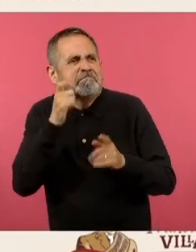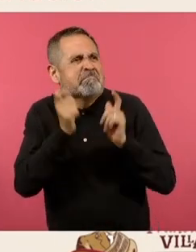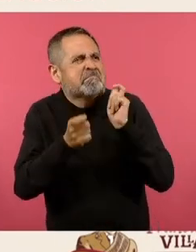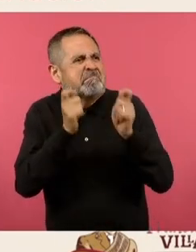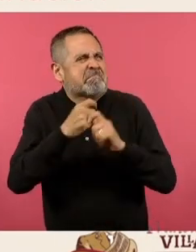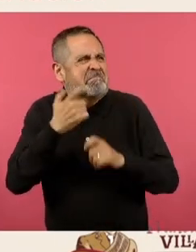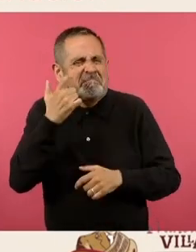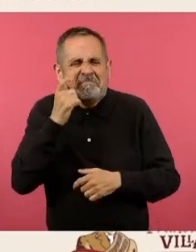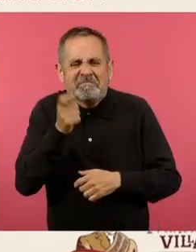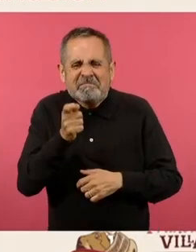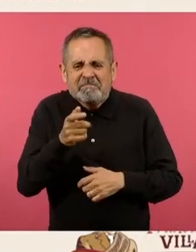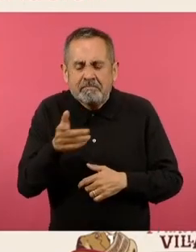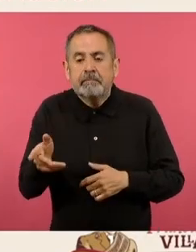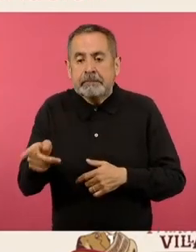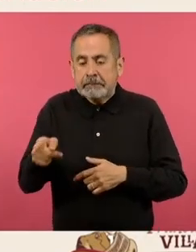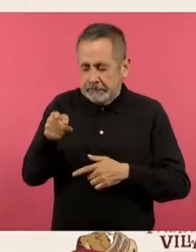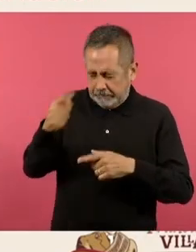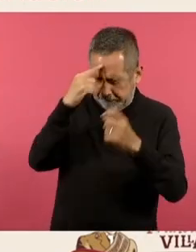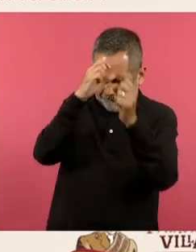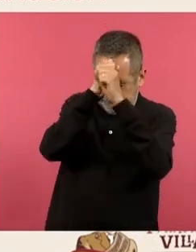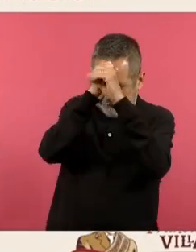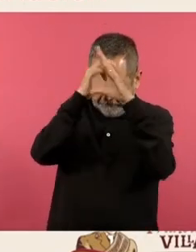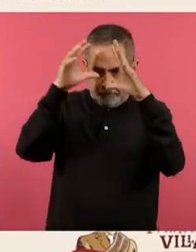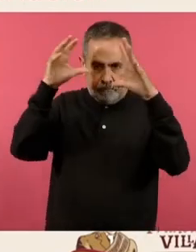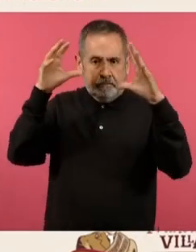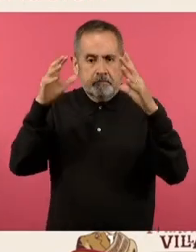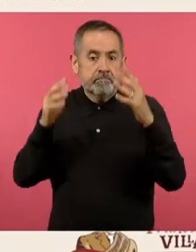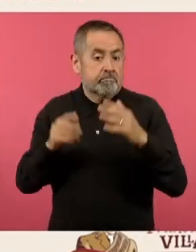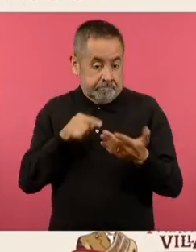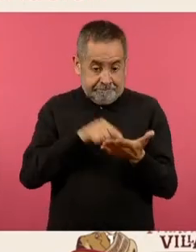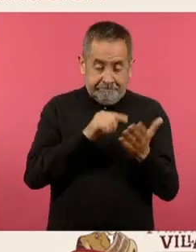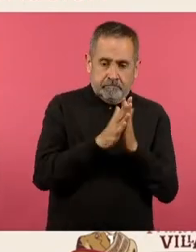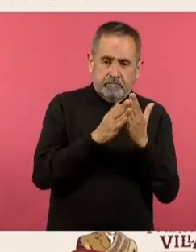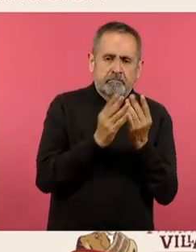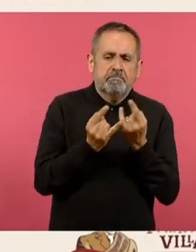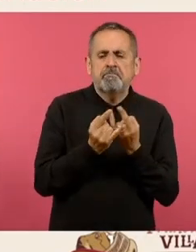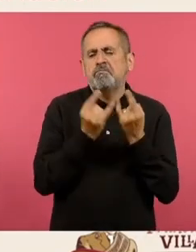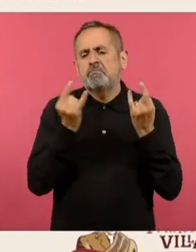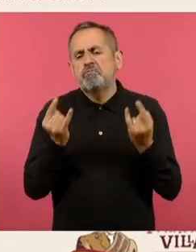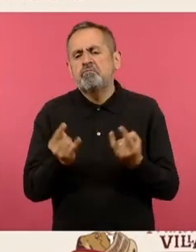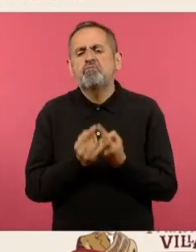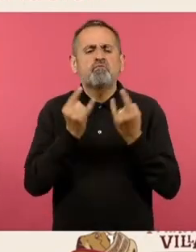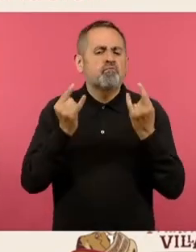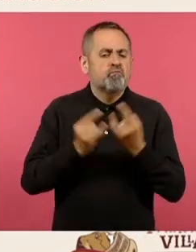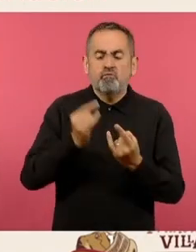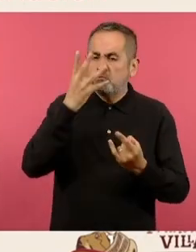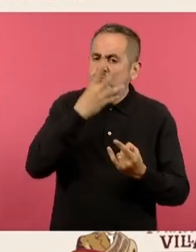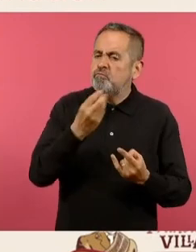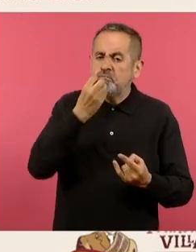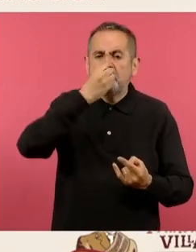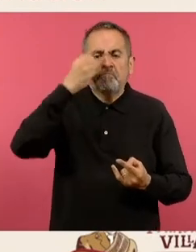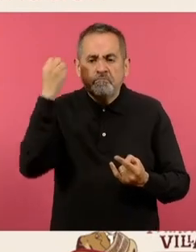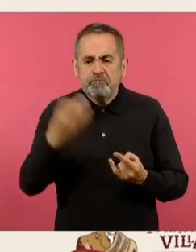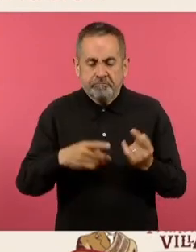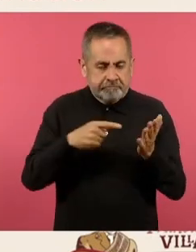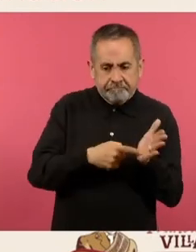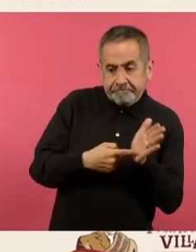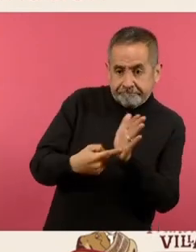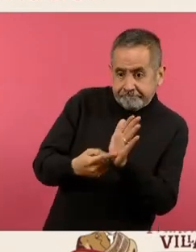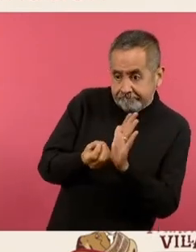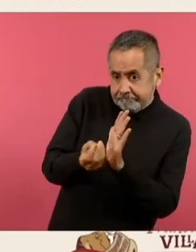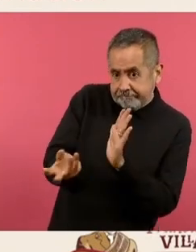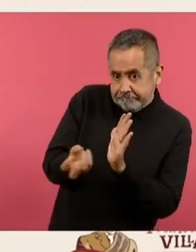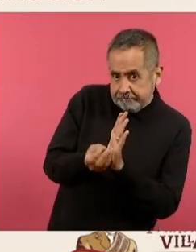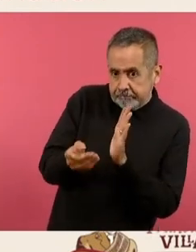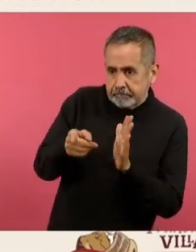imaginación. Vamos a encontrar fantásticas narraciones que van a llevar a nuestras niñas y niños al